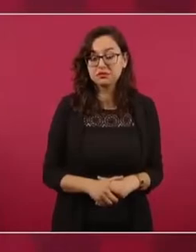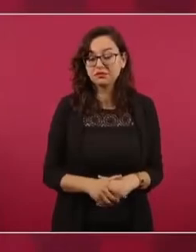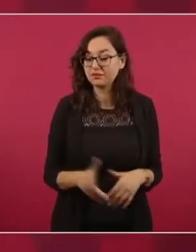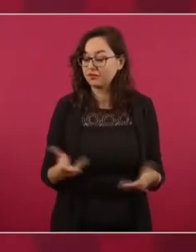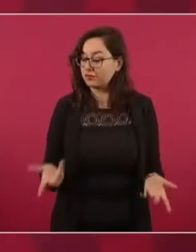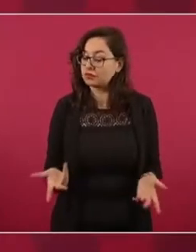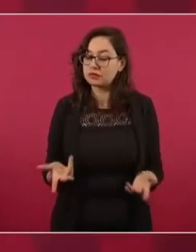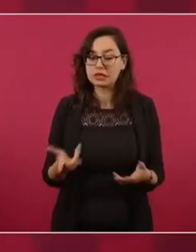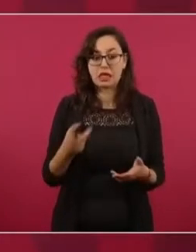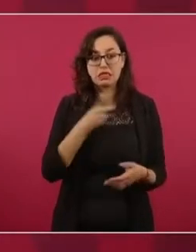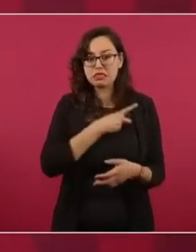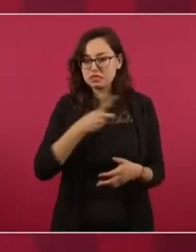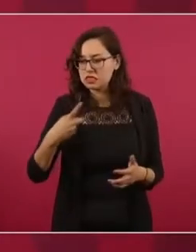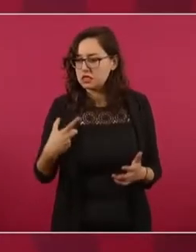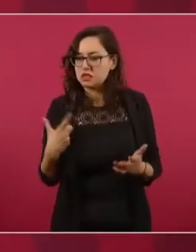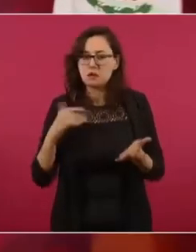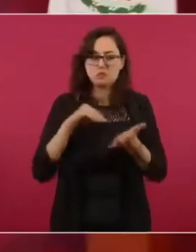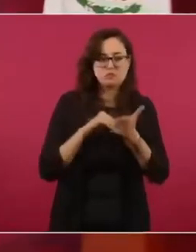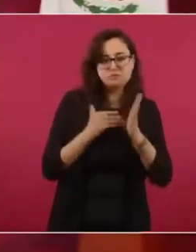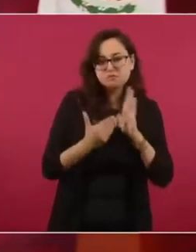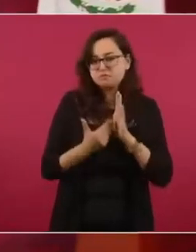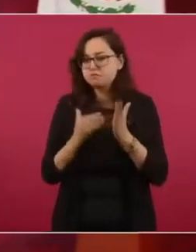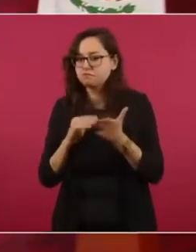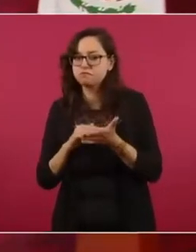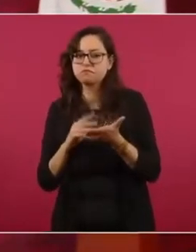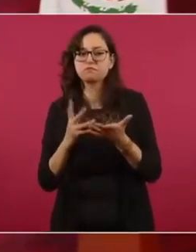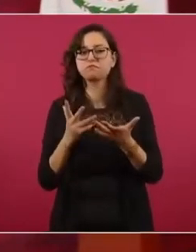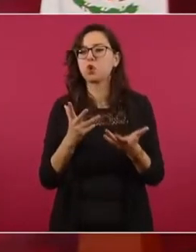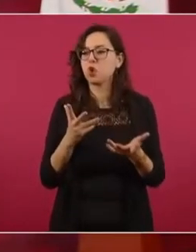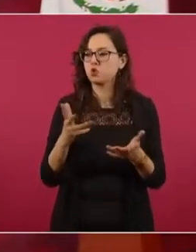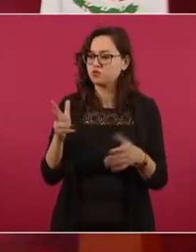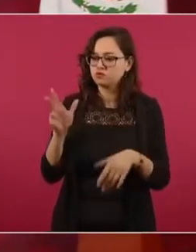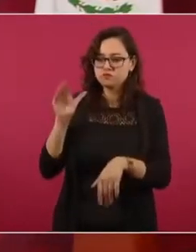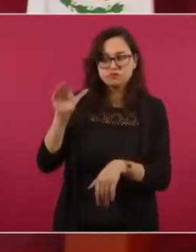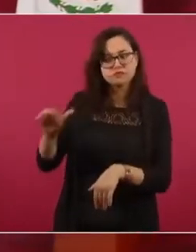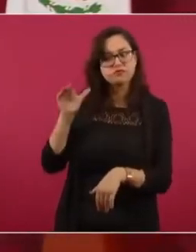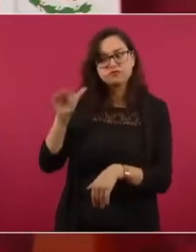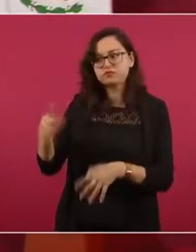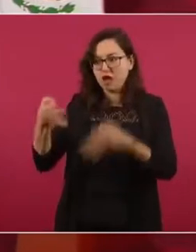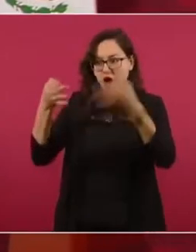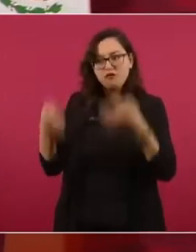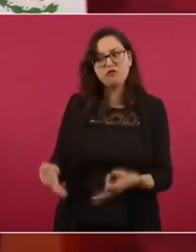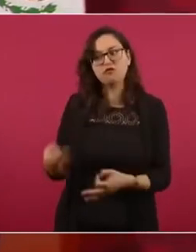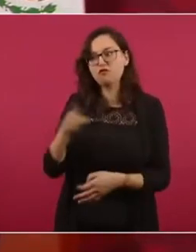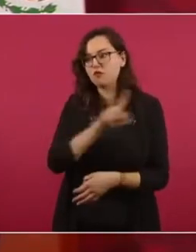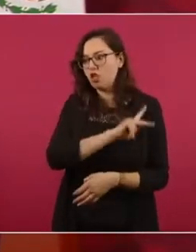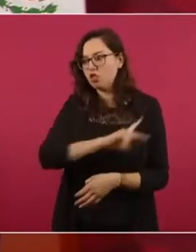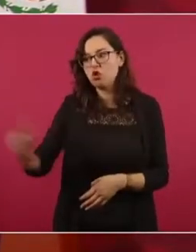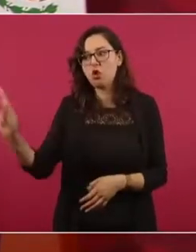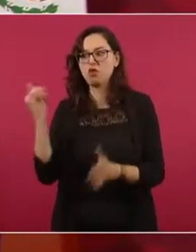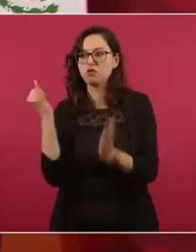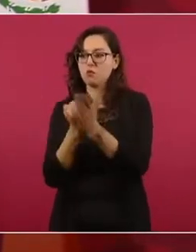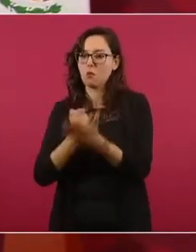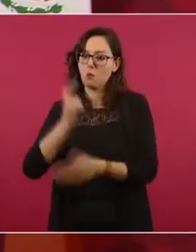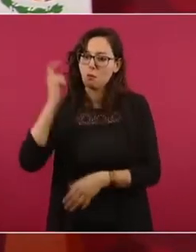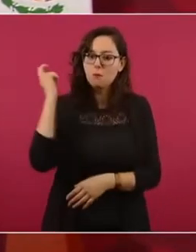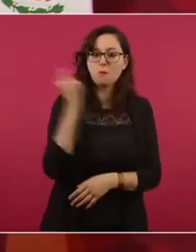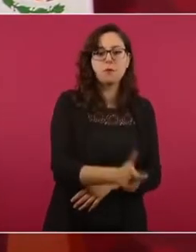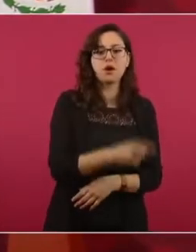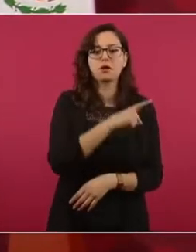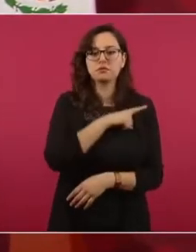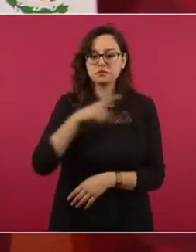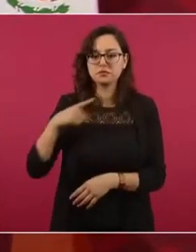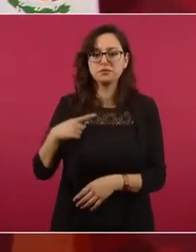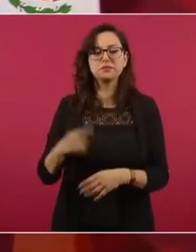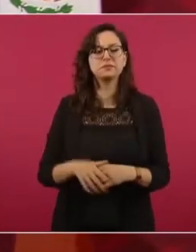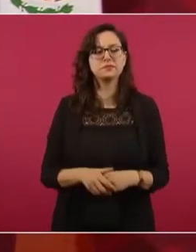formalizar a todos. Sí,